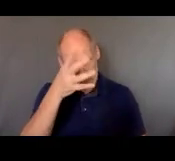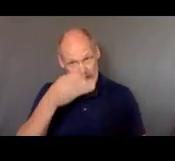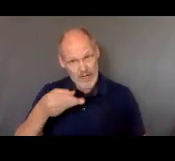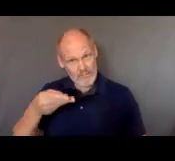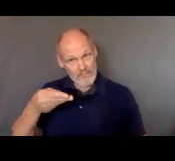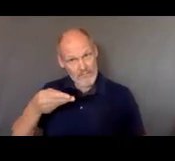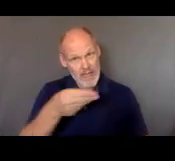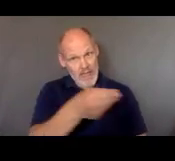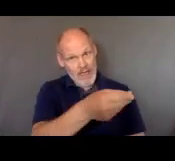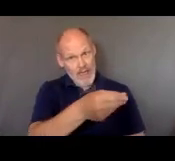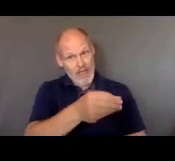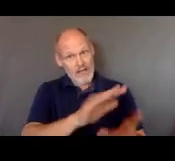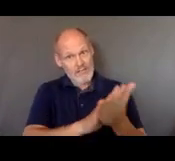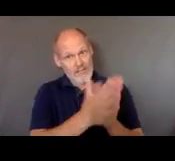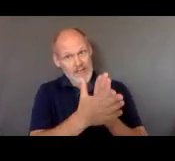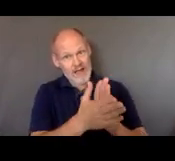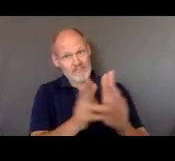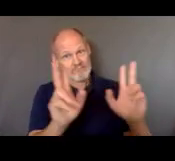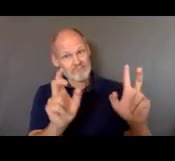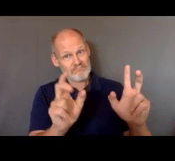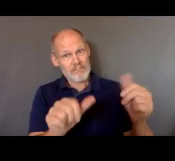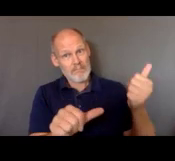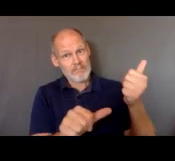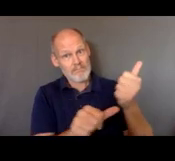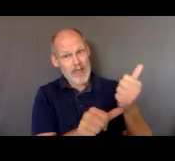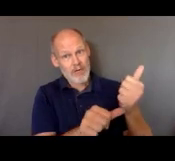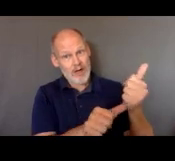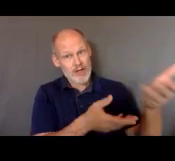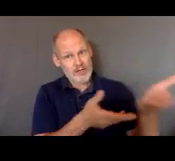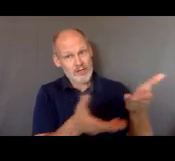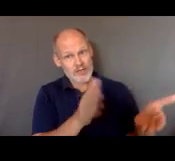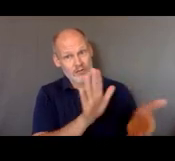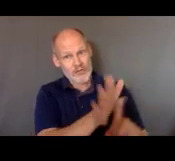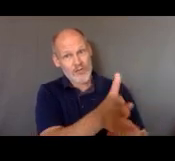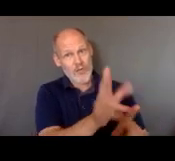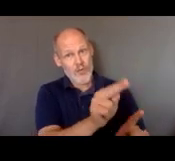como el educador padre del menor y que se le remunere